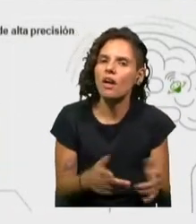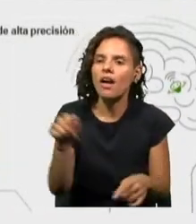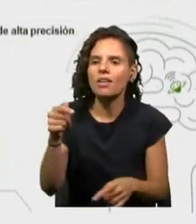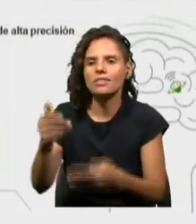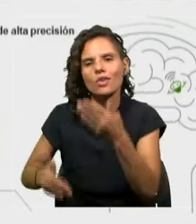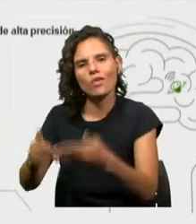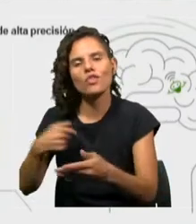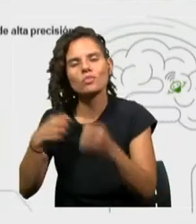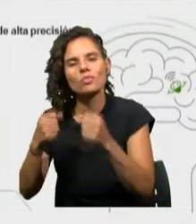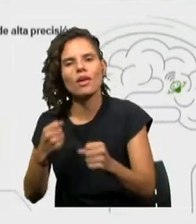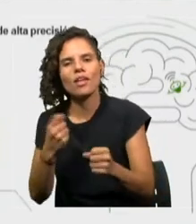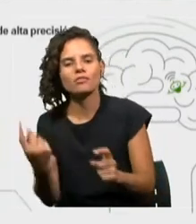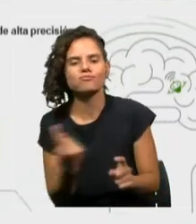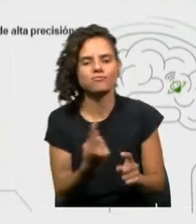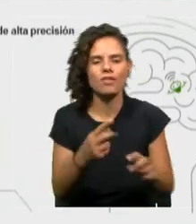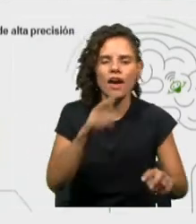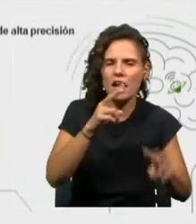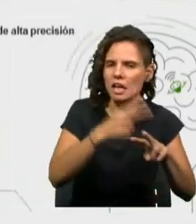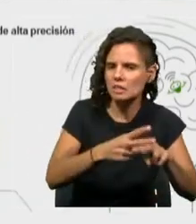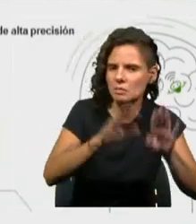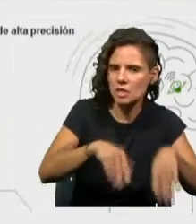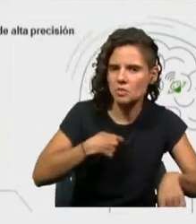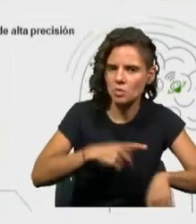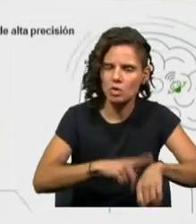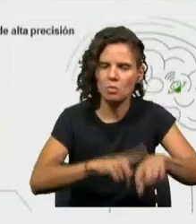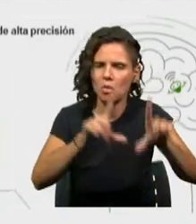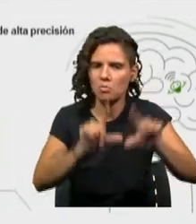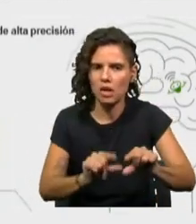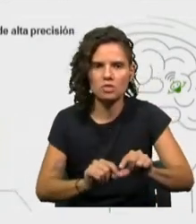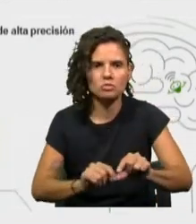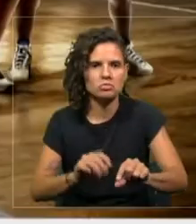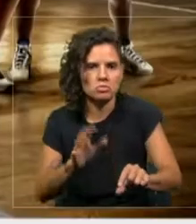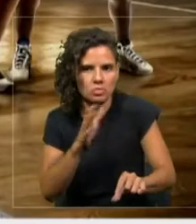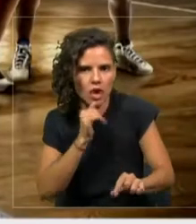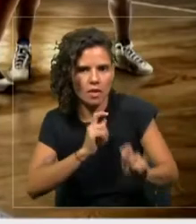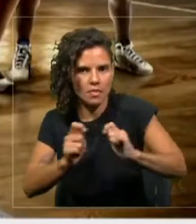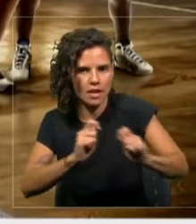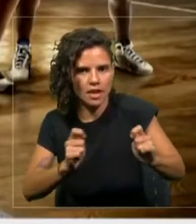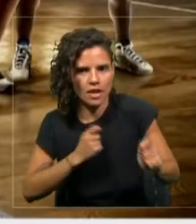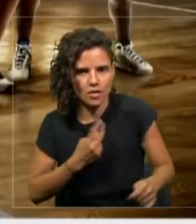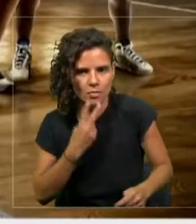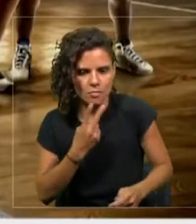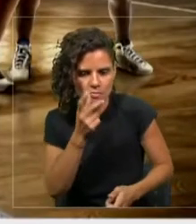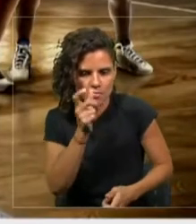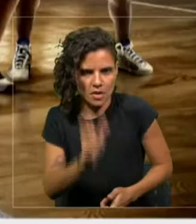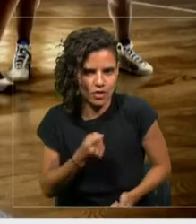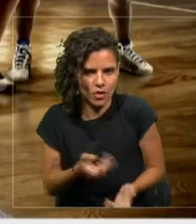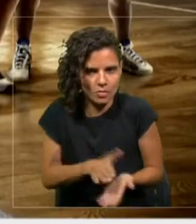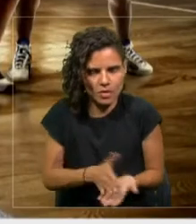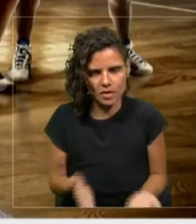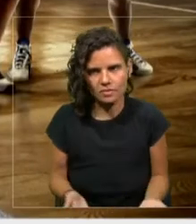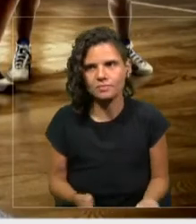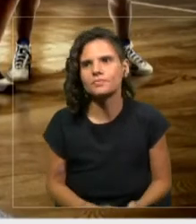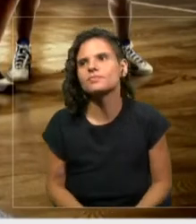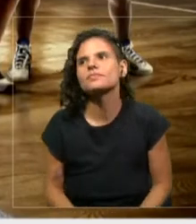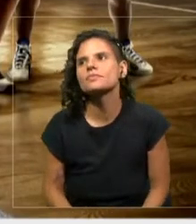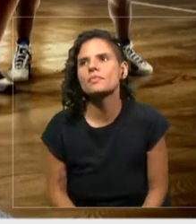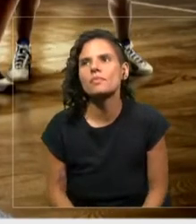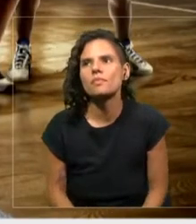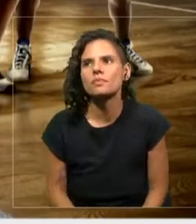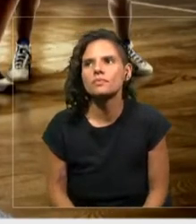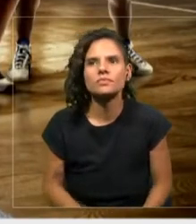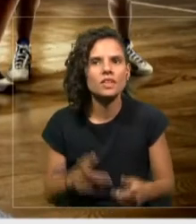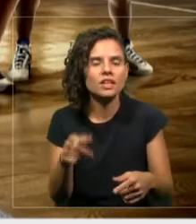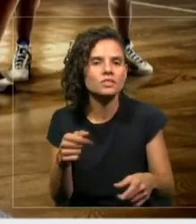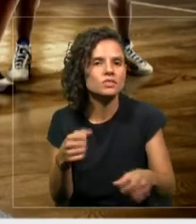forma en un menor tiempo sin poner en riesgo la vida humana. Y nada de esto puede ser habilitado, no podemos entregar